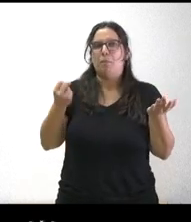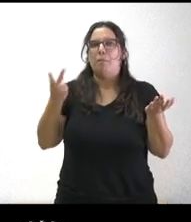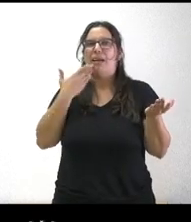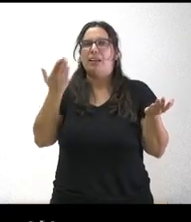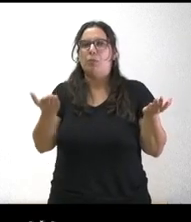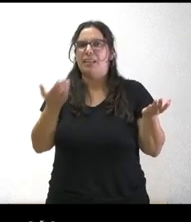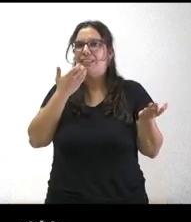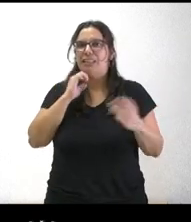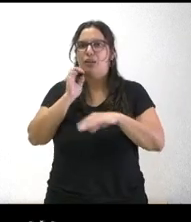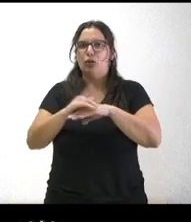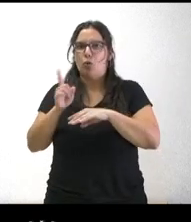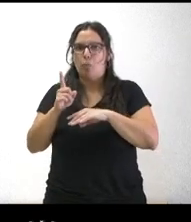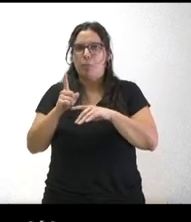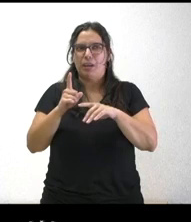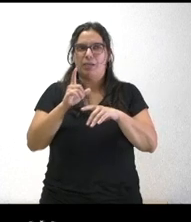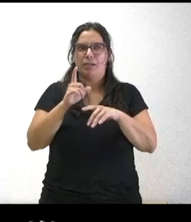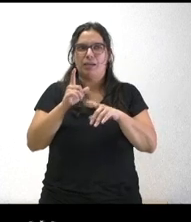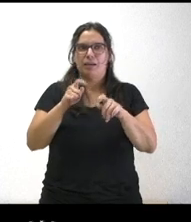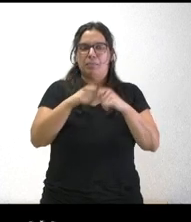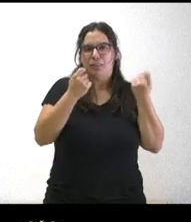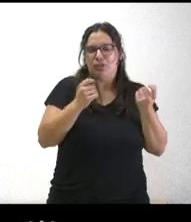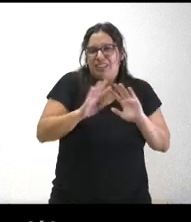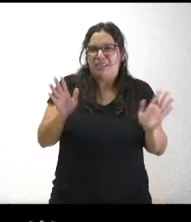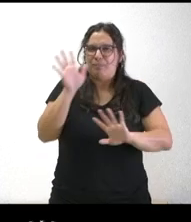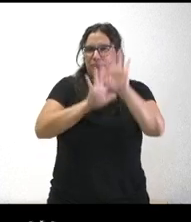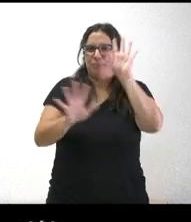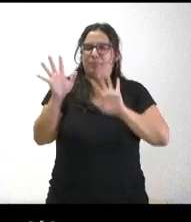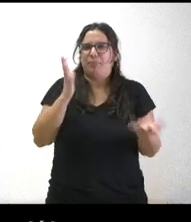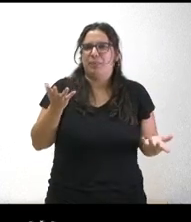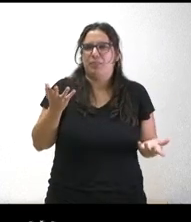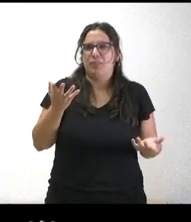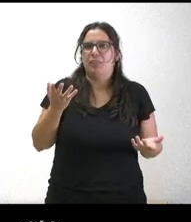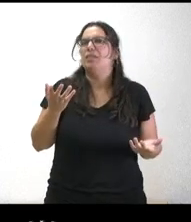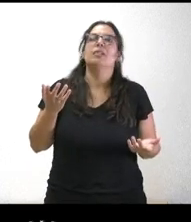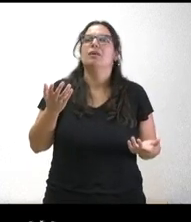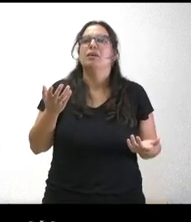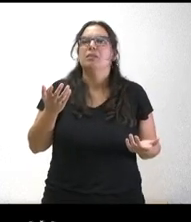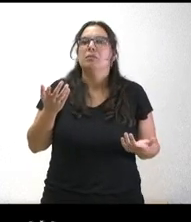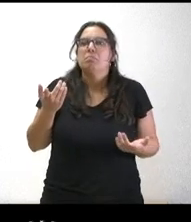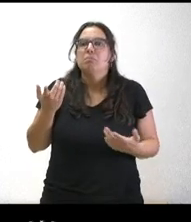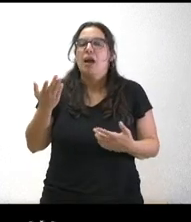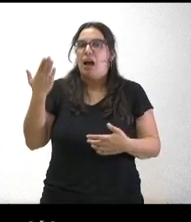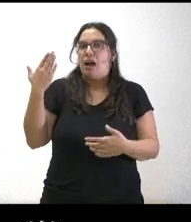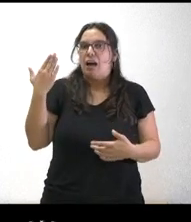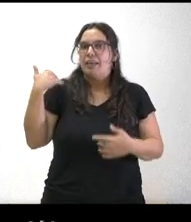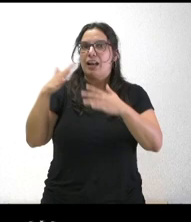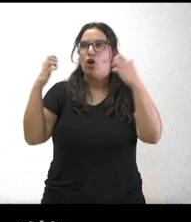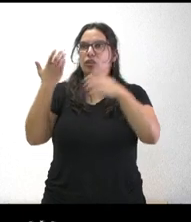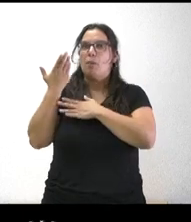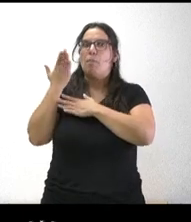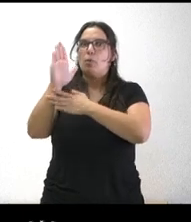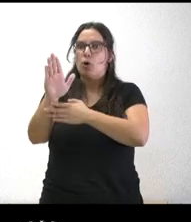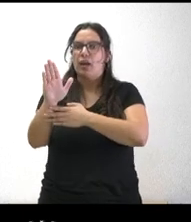cumple se rompe ese pacto y ya está entonces no entiendo muy bien por qué se hizo esa propuesta de resolución